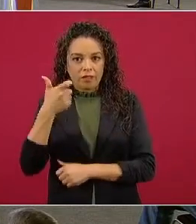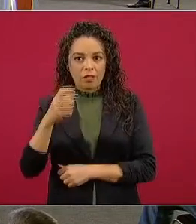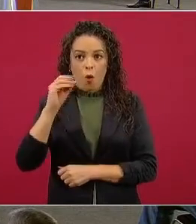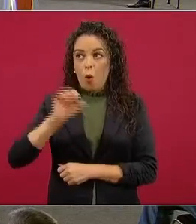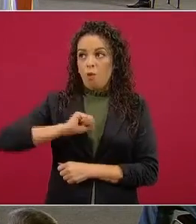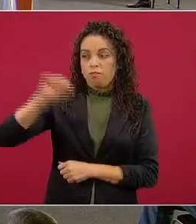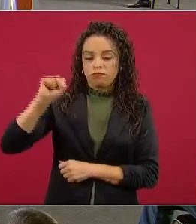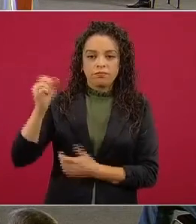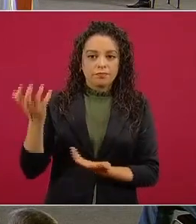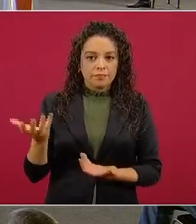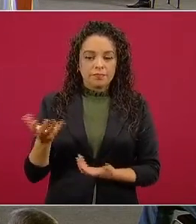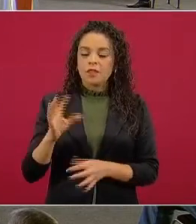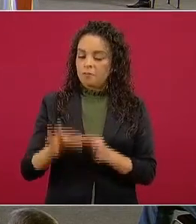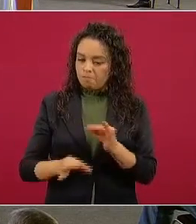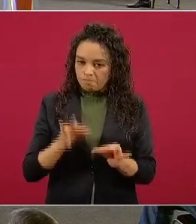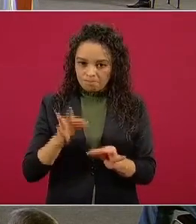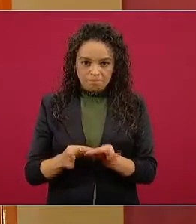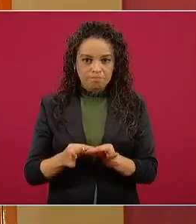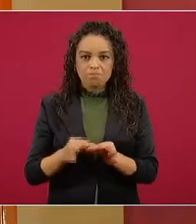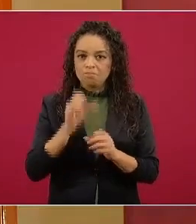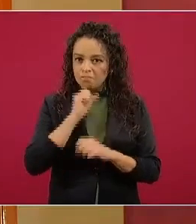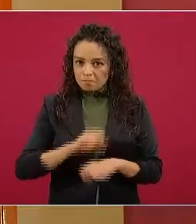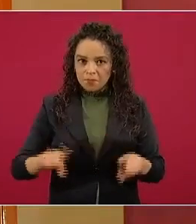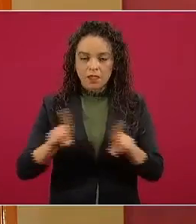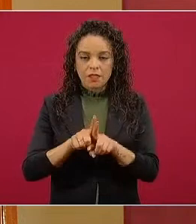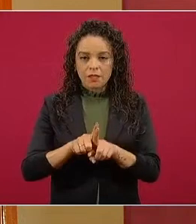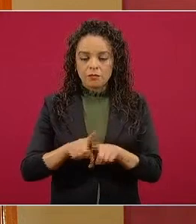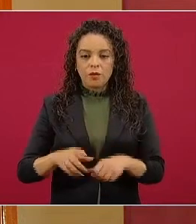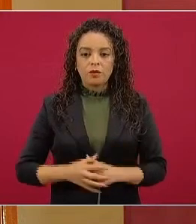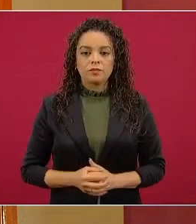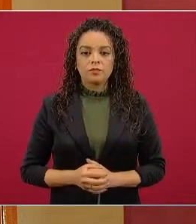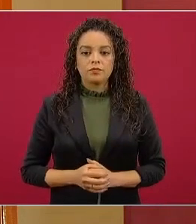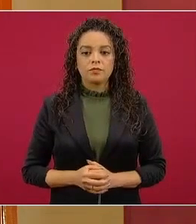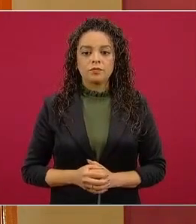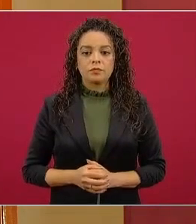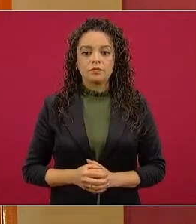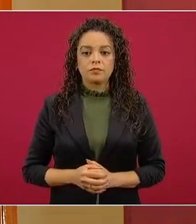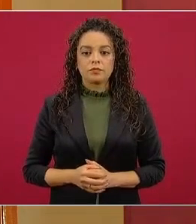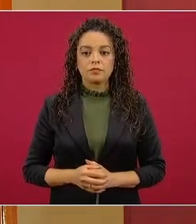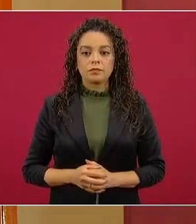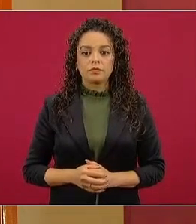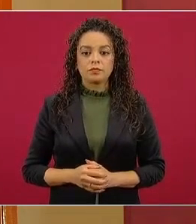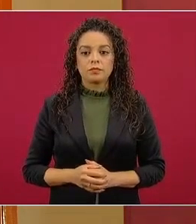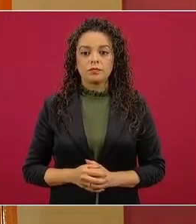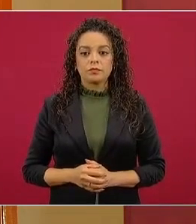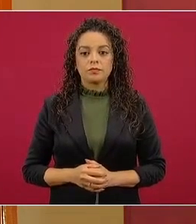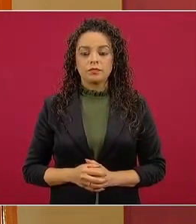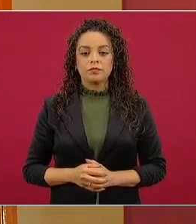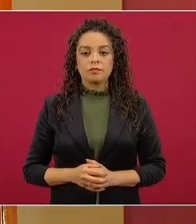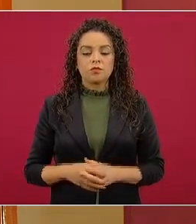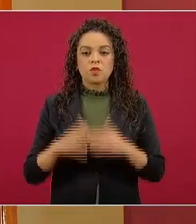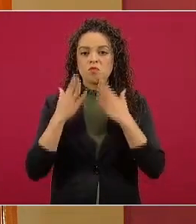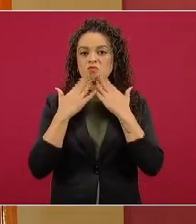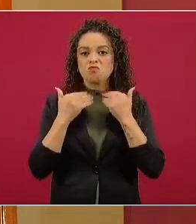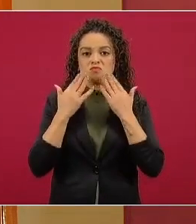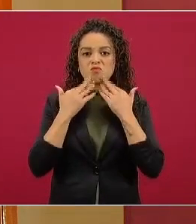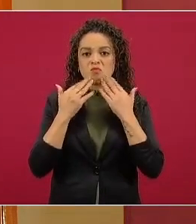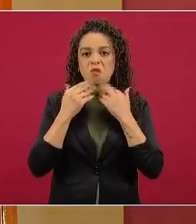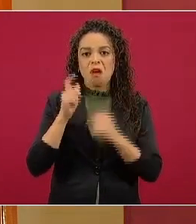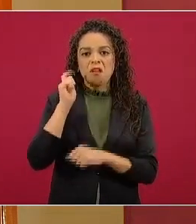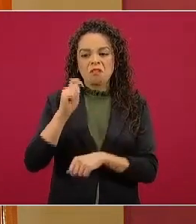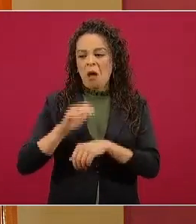Cumplido. Una estricta política de austeridad republicana. No habrá amiguismo, nepotismo,